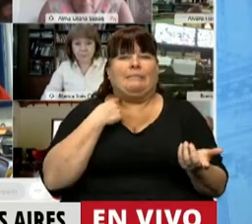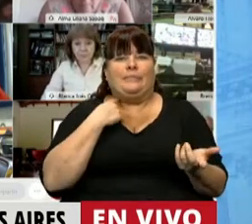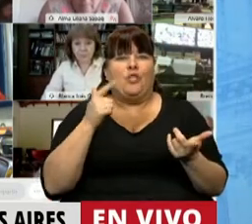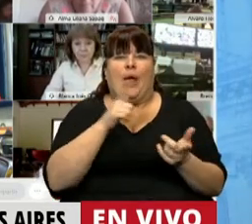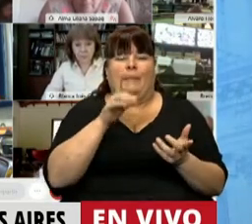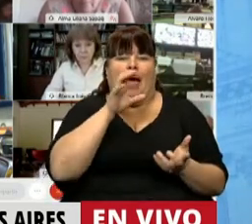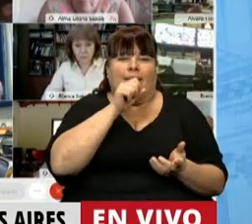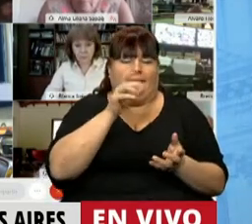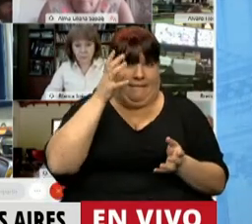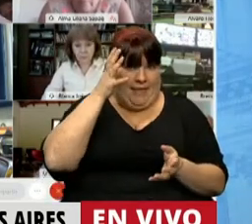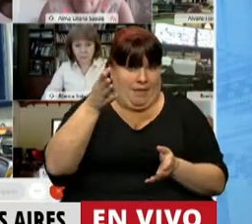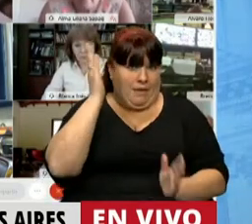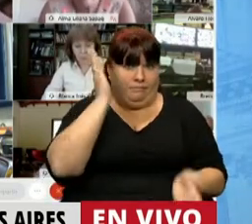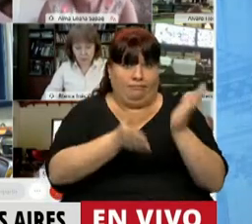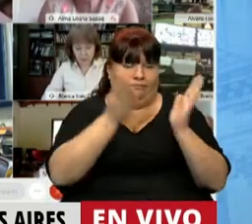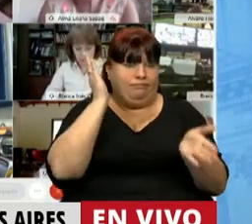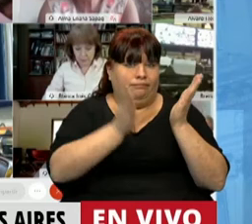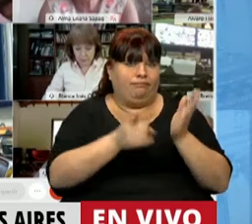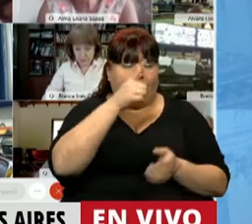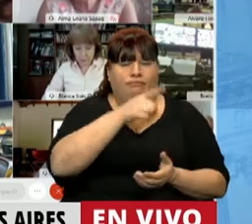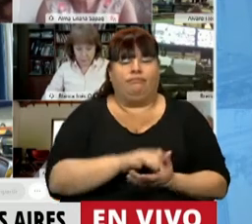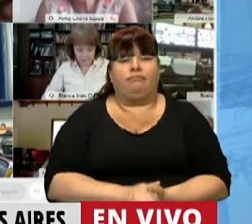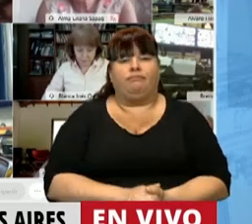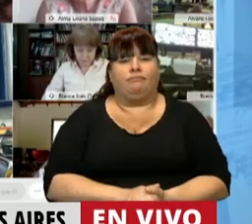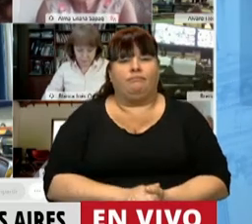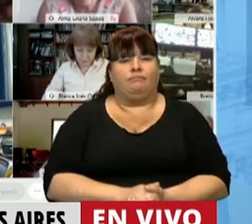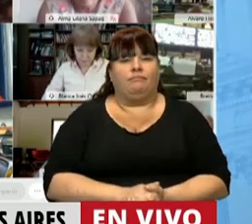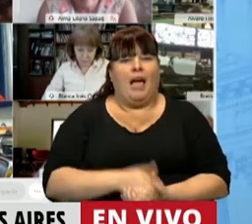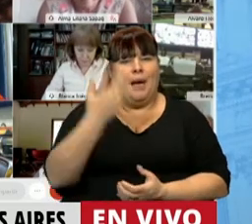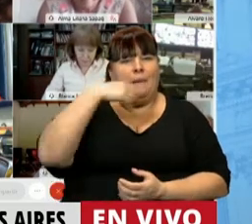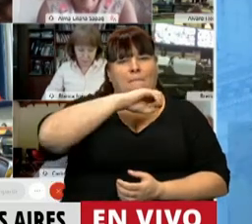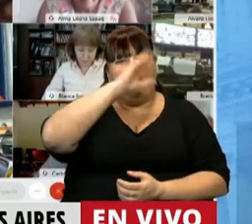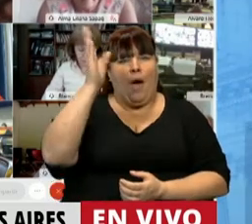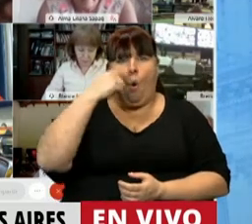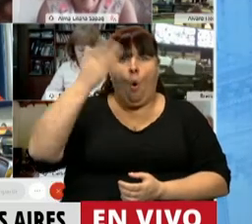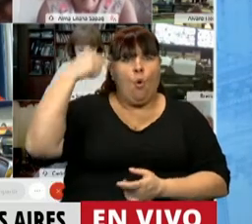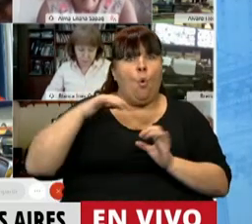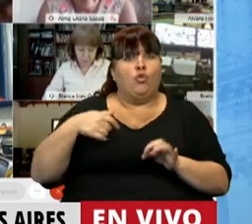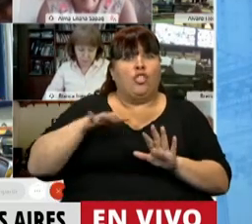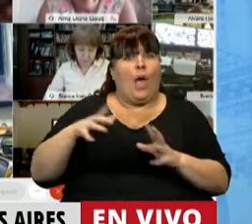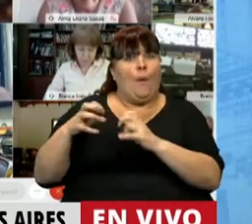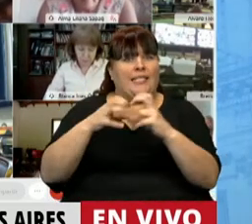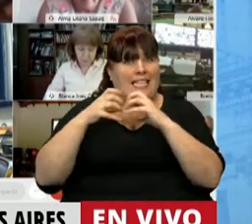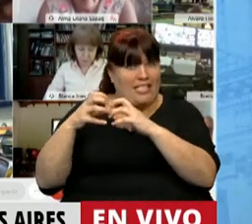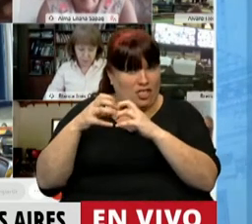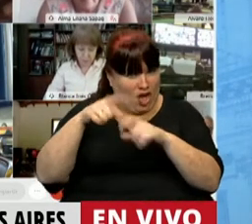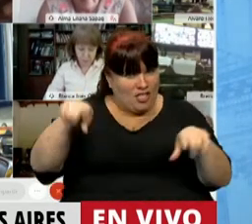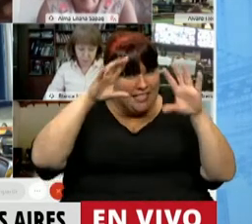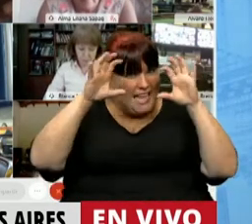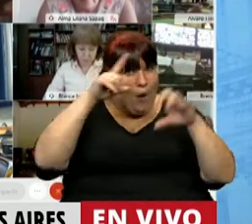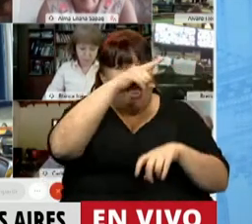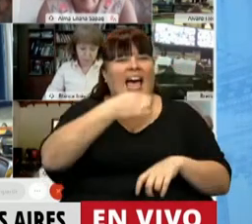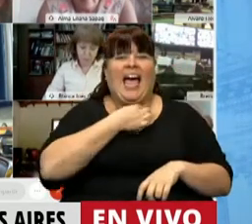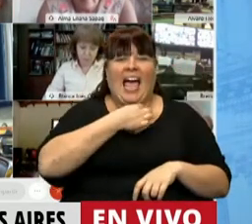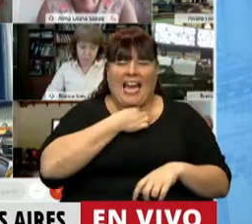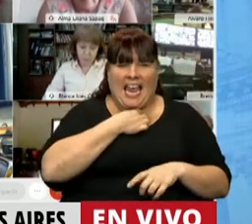que repudiar la feroz y salvaje represión de la madrugada de la última sesión, como recordarán en